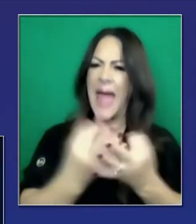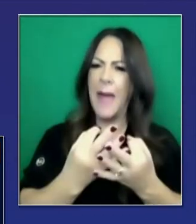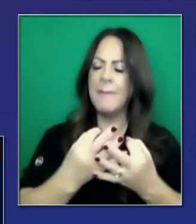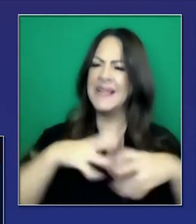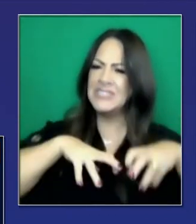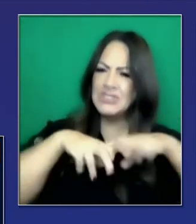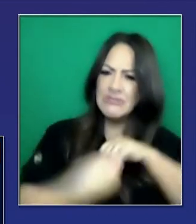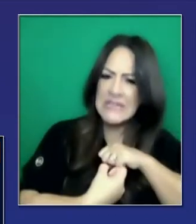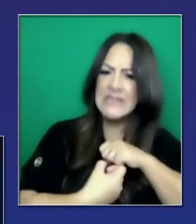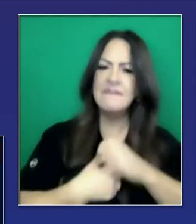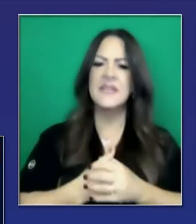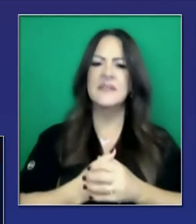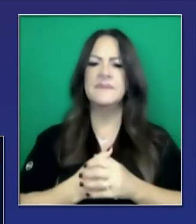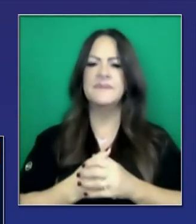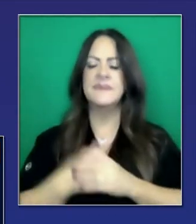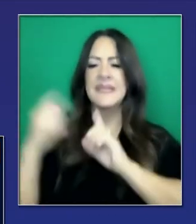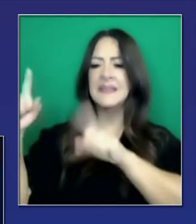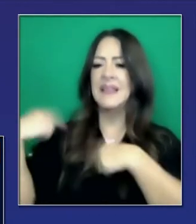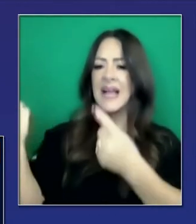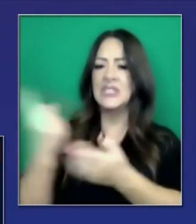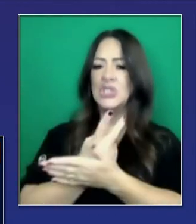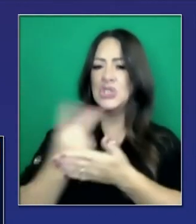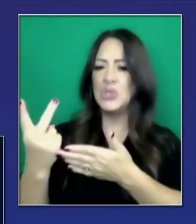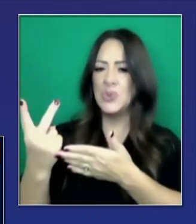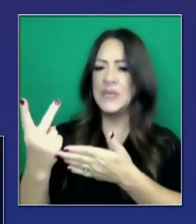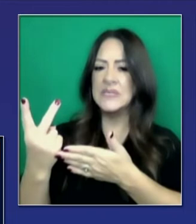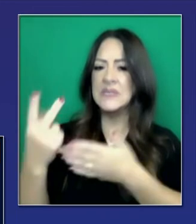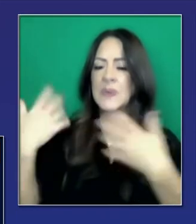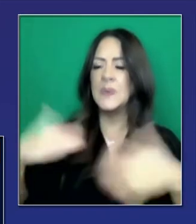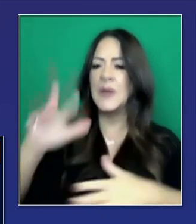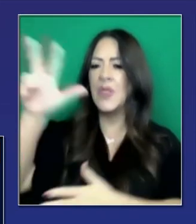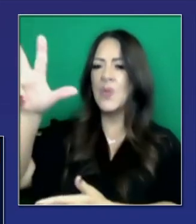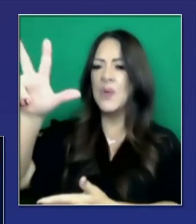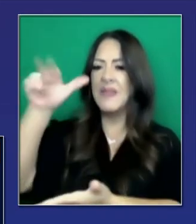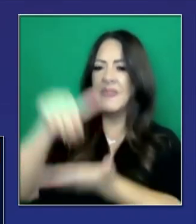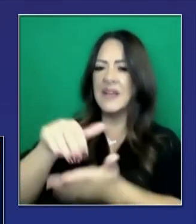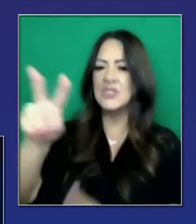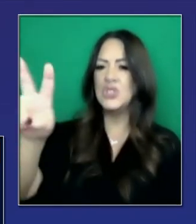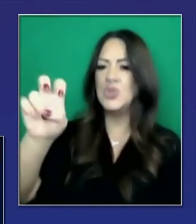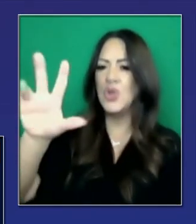siete días. Solamente en los 14 días, 3,238 personas.